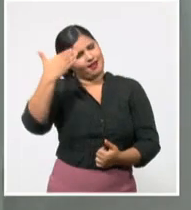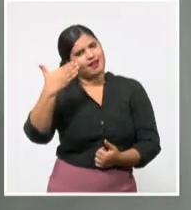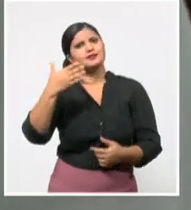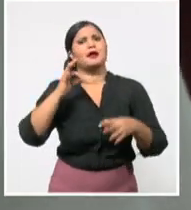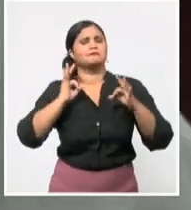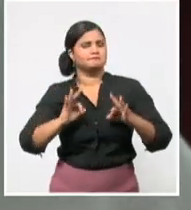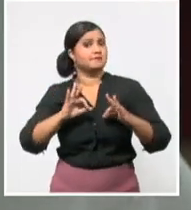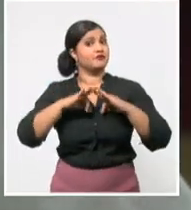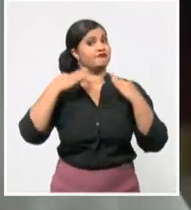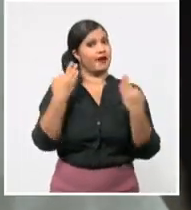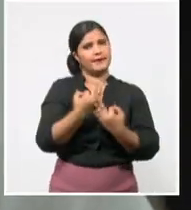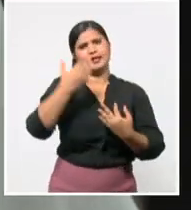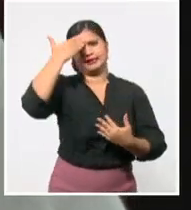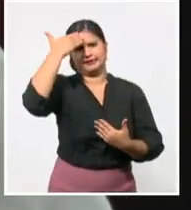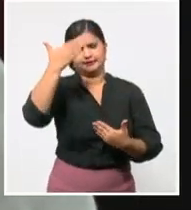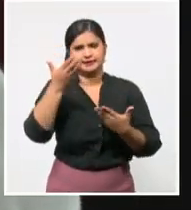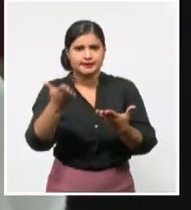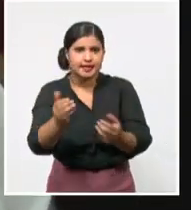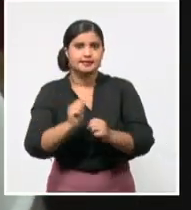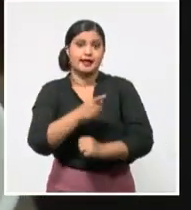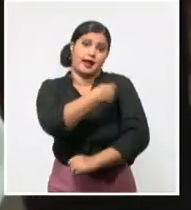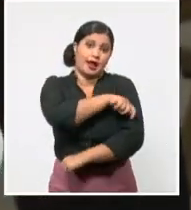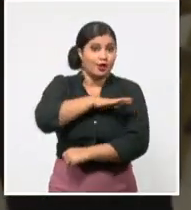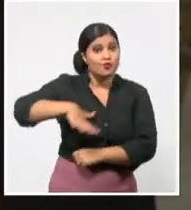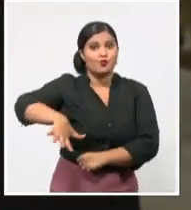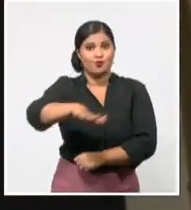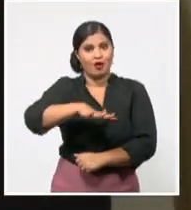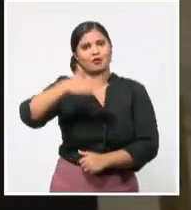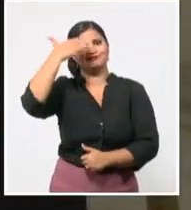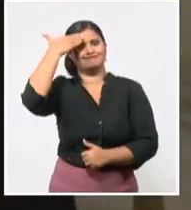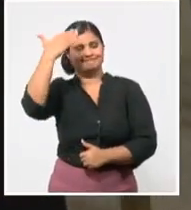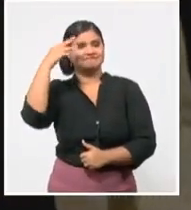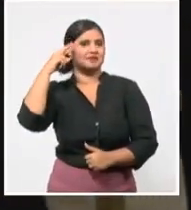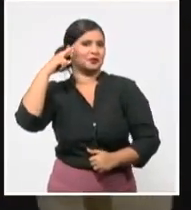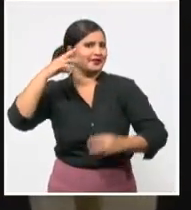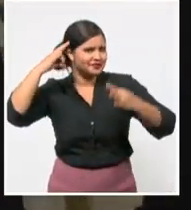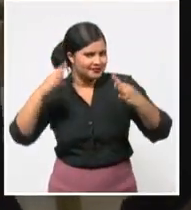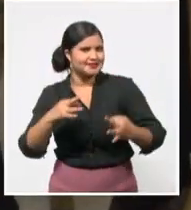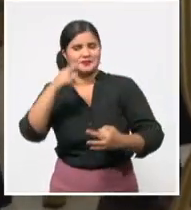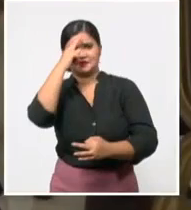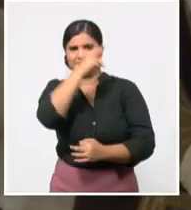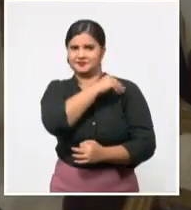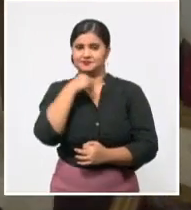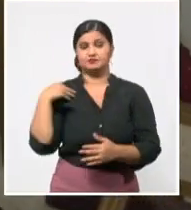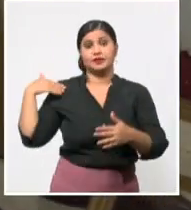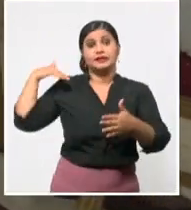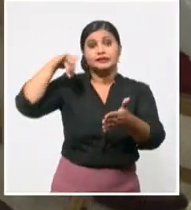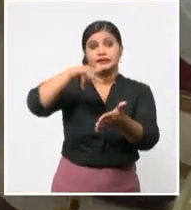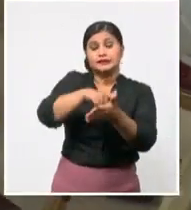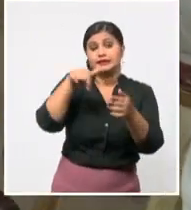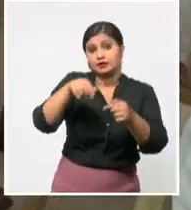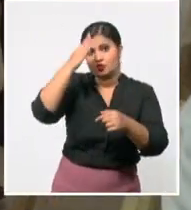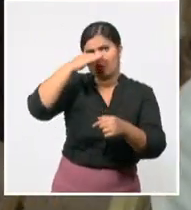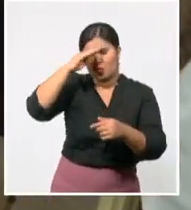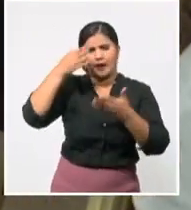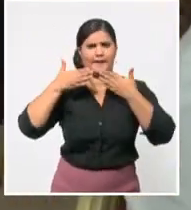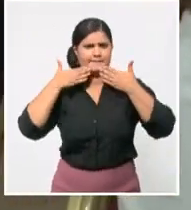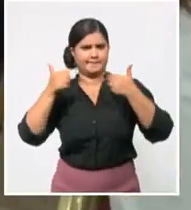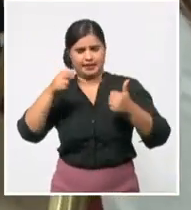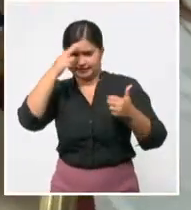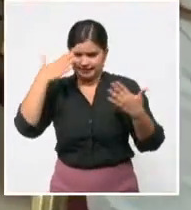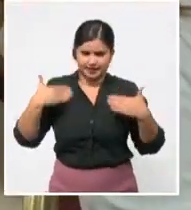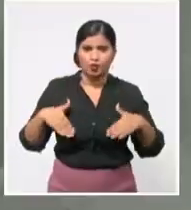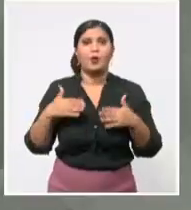colegas y el pueblo de los países donde brindaron servicio. Regresaron a Cuba sanos y satisfechos por los exitosos resultados